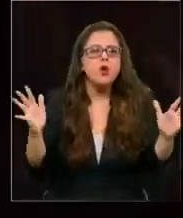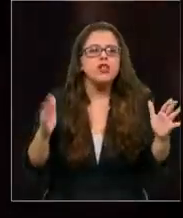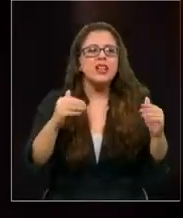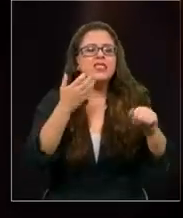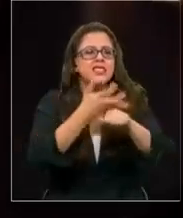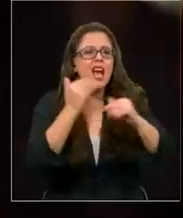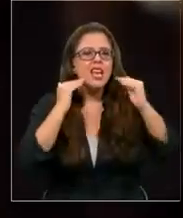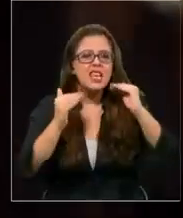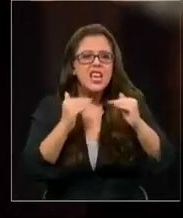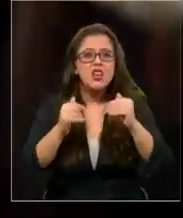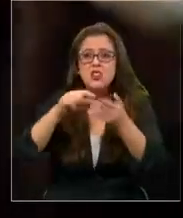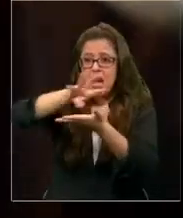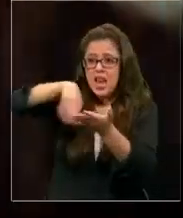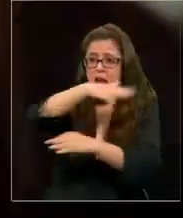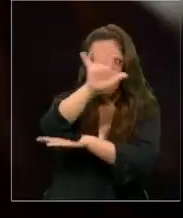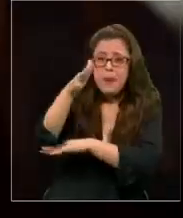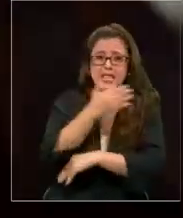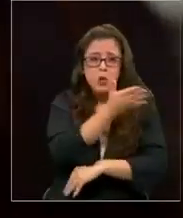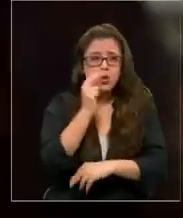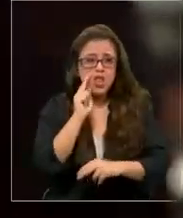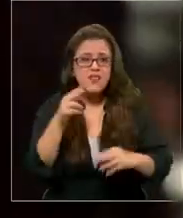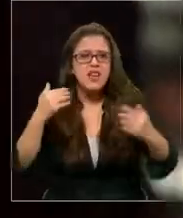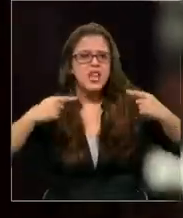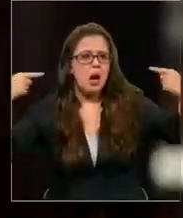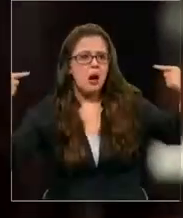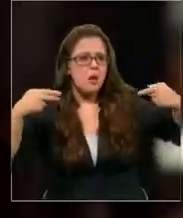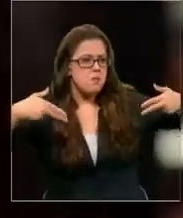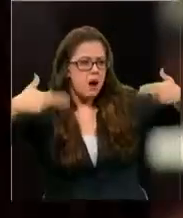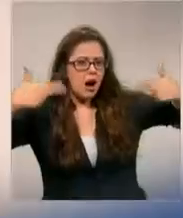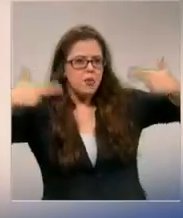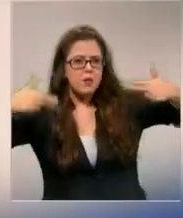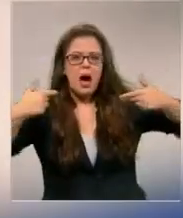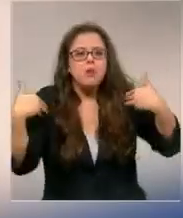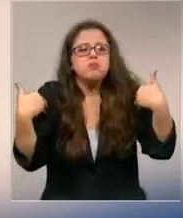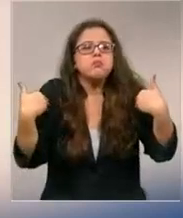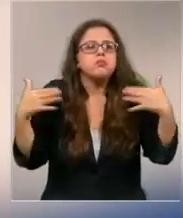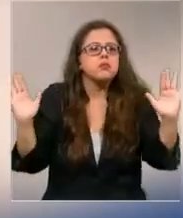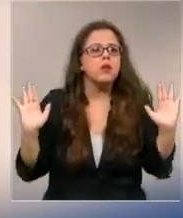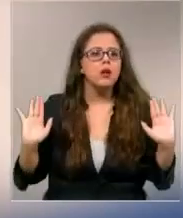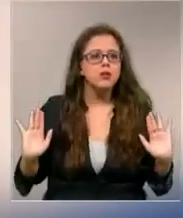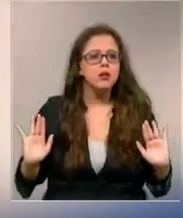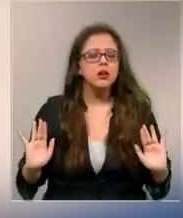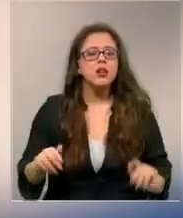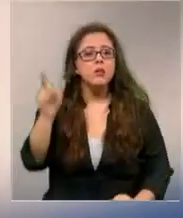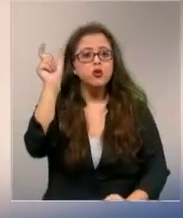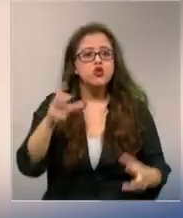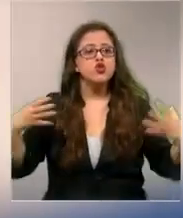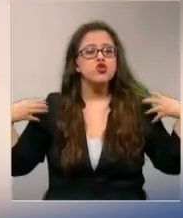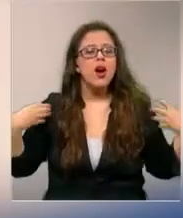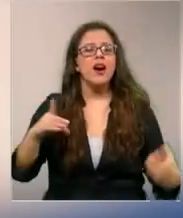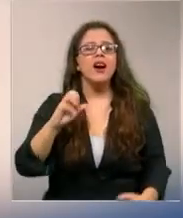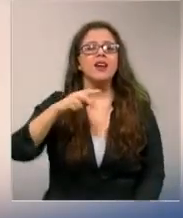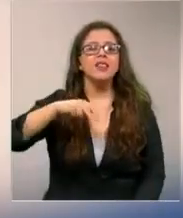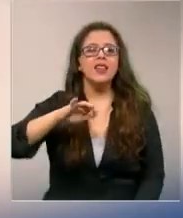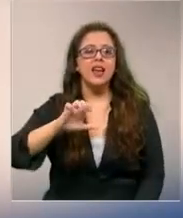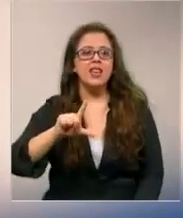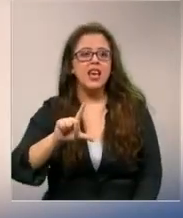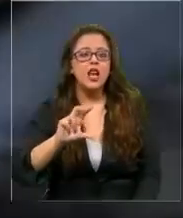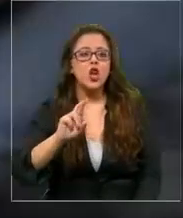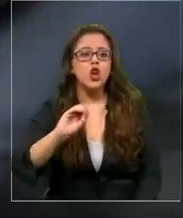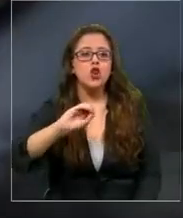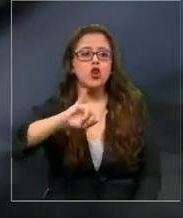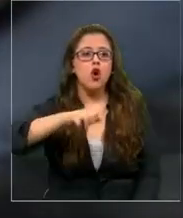está en la misma plaza la que está cruzando ahí al frente, a balazos, se abaten y no le importa. El autor del crimen era Daniel Rojas Yañez,